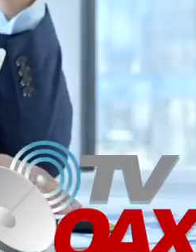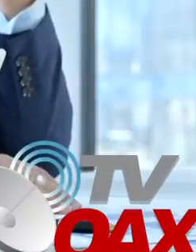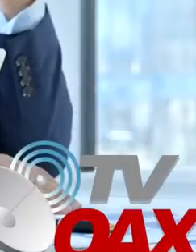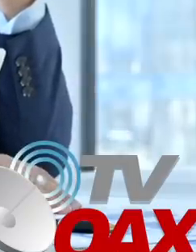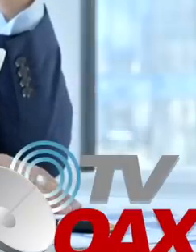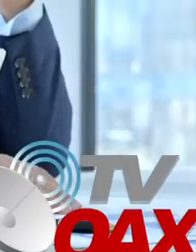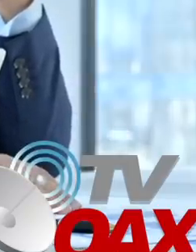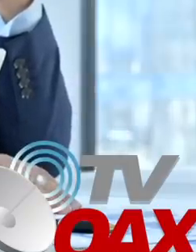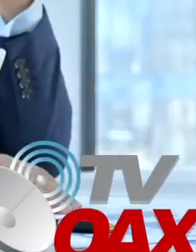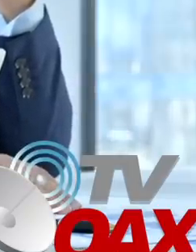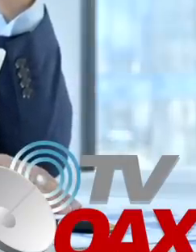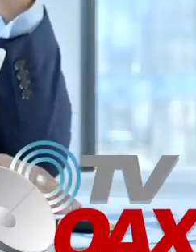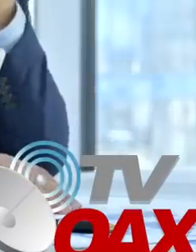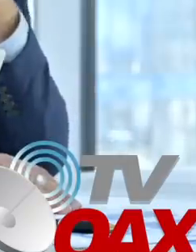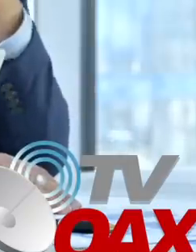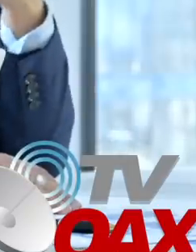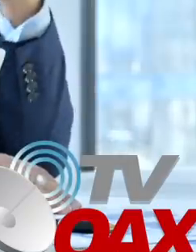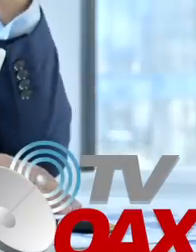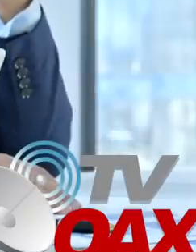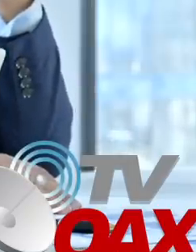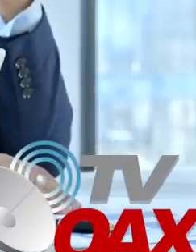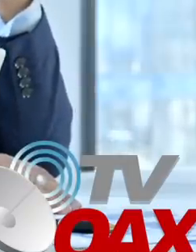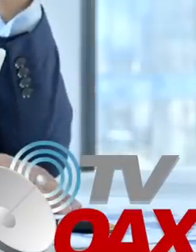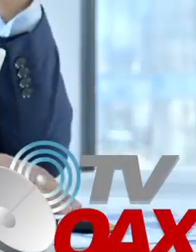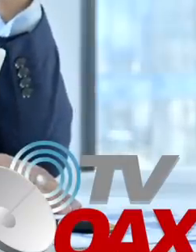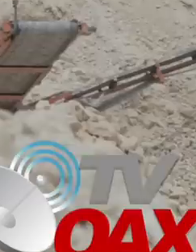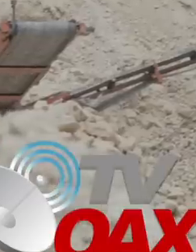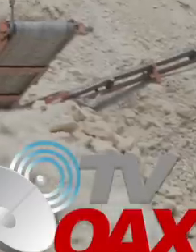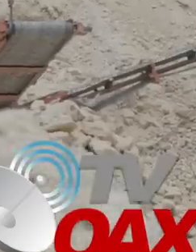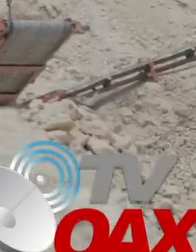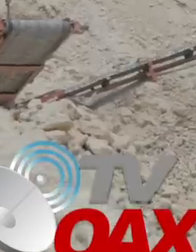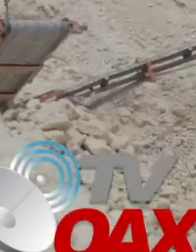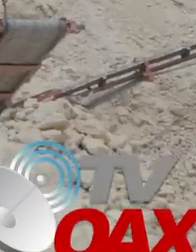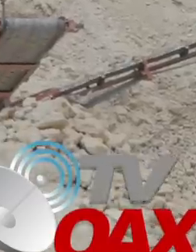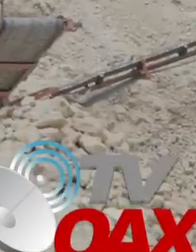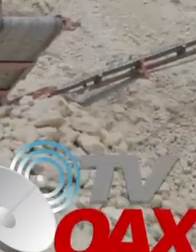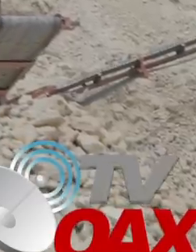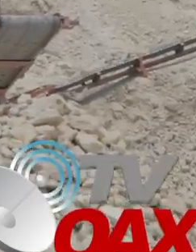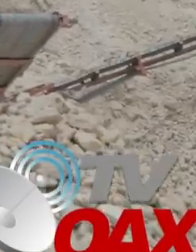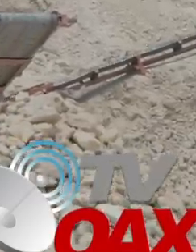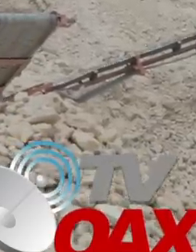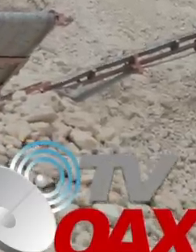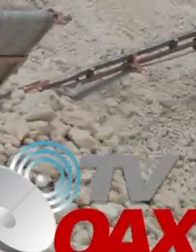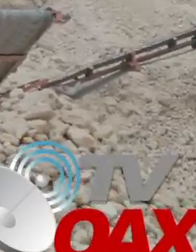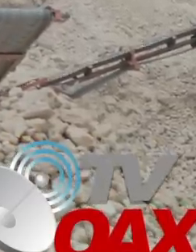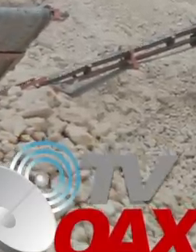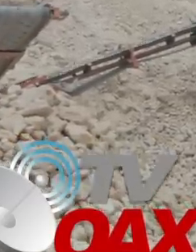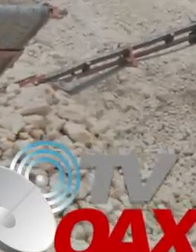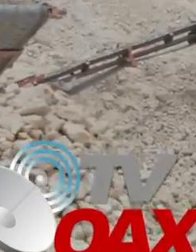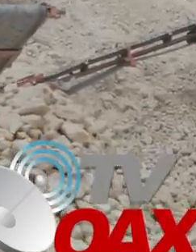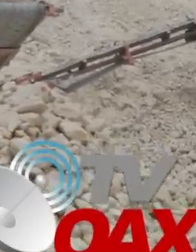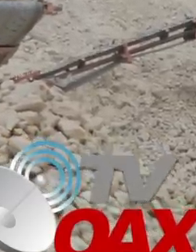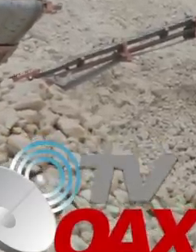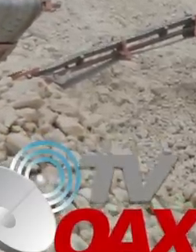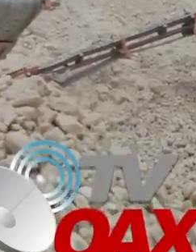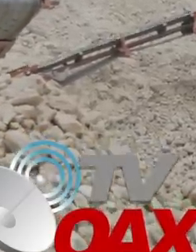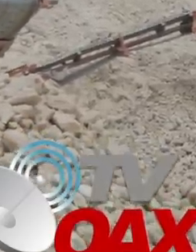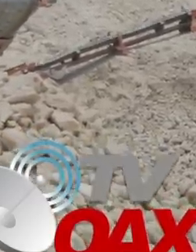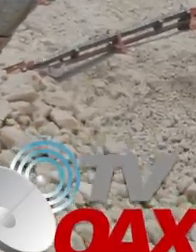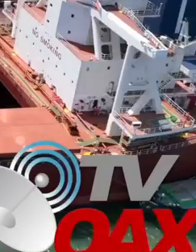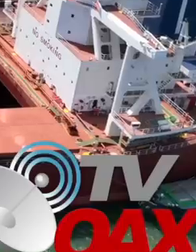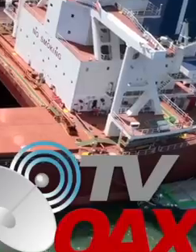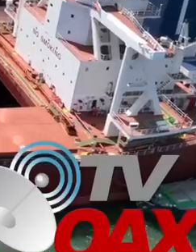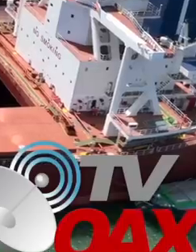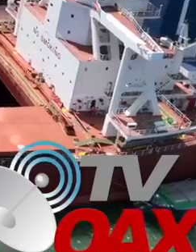ayuda para retomar actividades en la planta que tritura piedras y seguir comercializando materiales pétreos